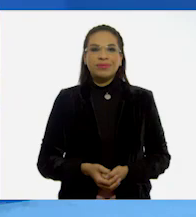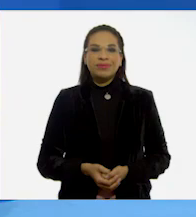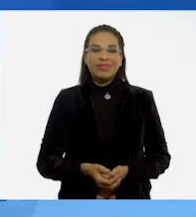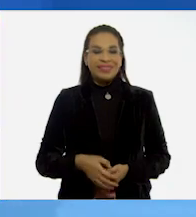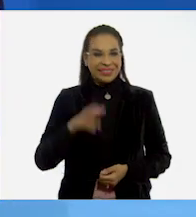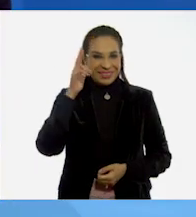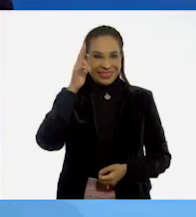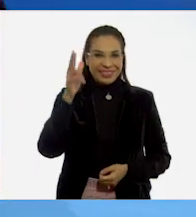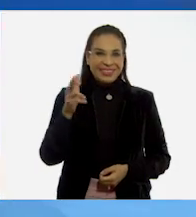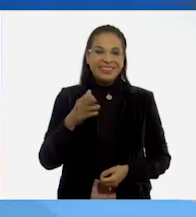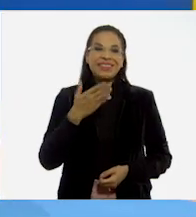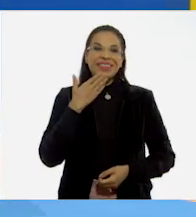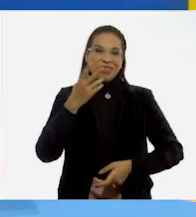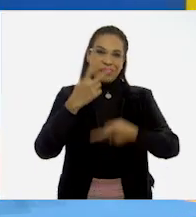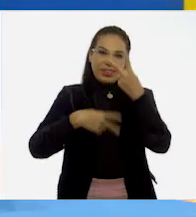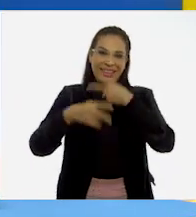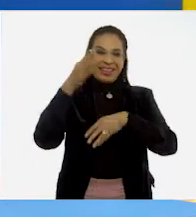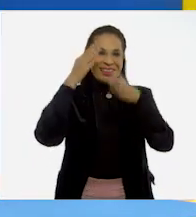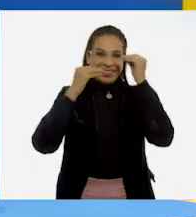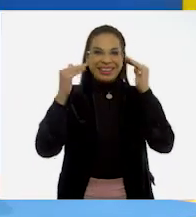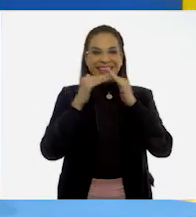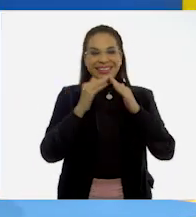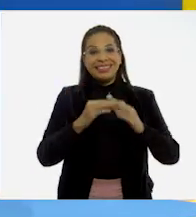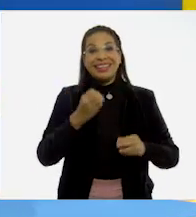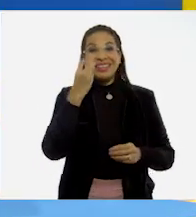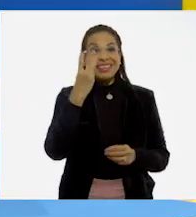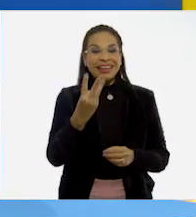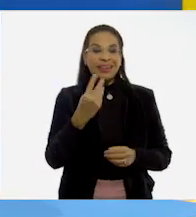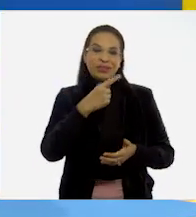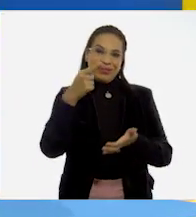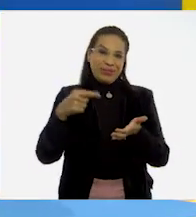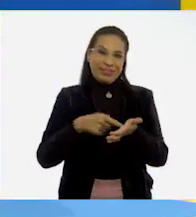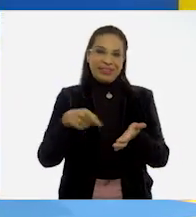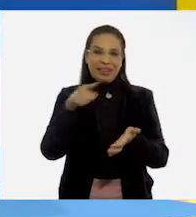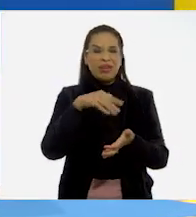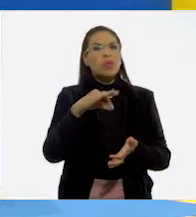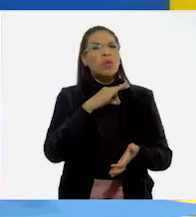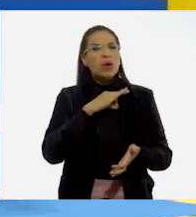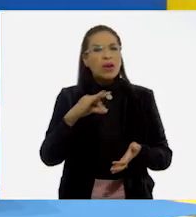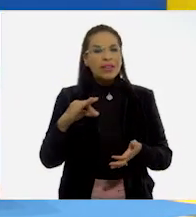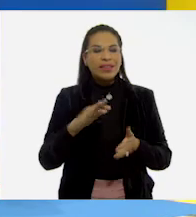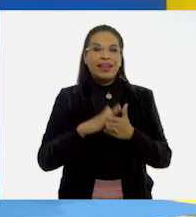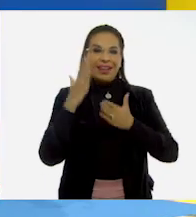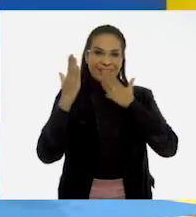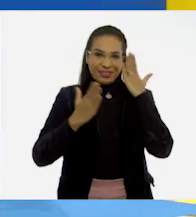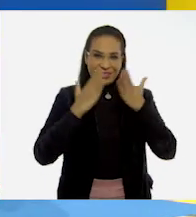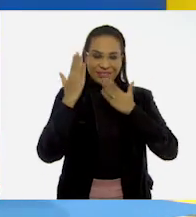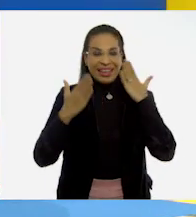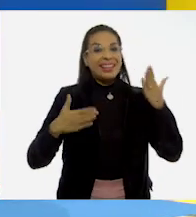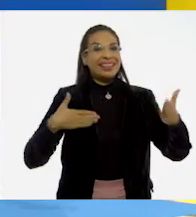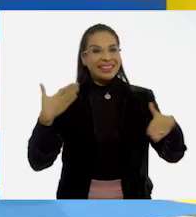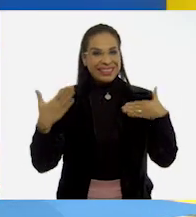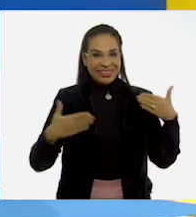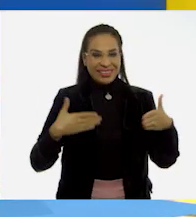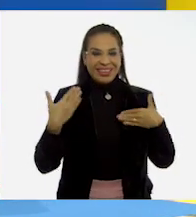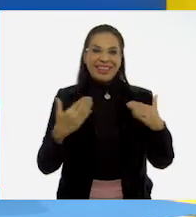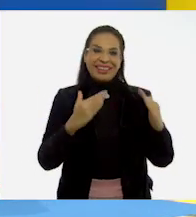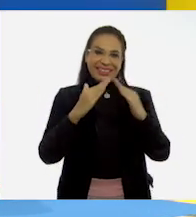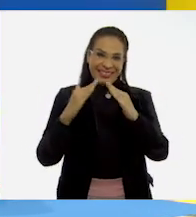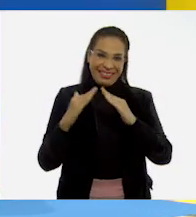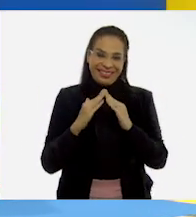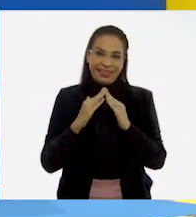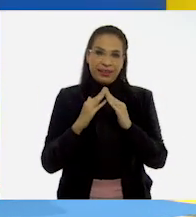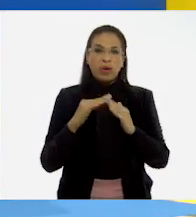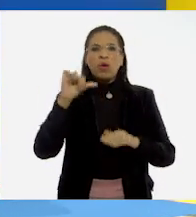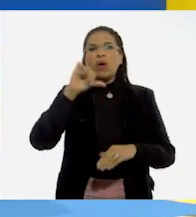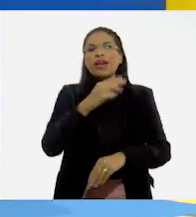¡Hola! Les damos la bienvenida a Aprende en Casa 3, un espacio en el que vamos a poder estudiar y divertirnos desde nuestros hogares.